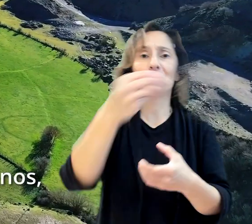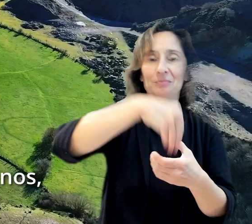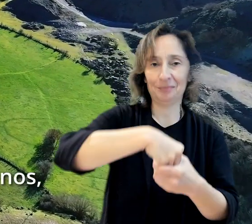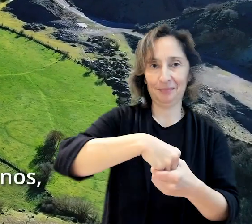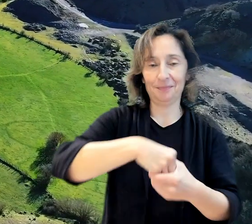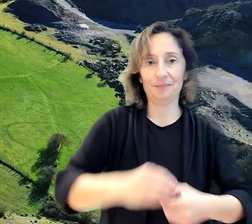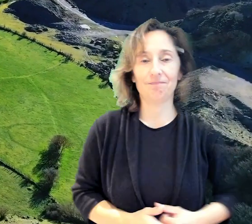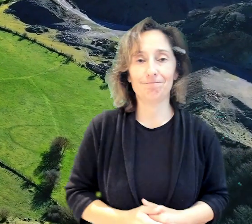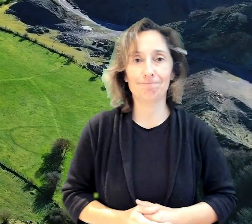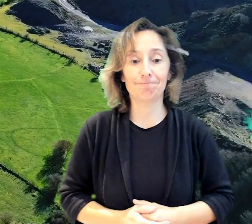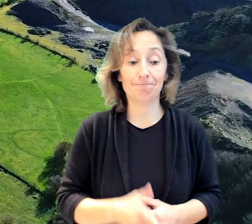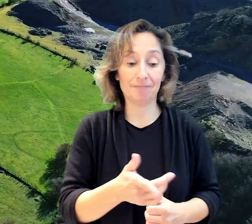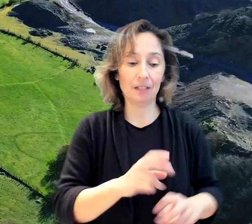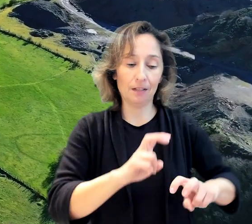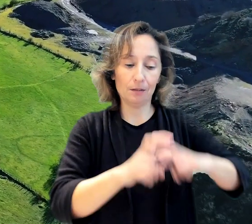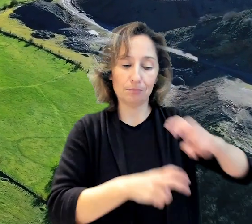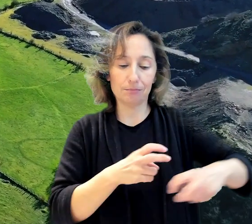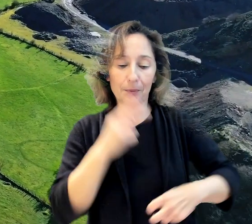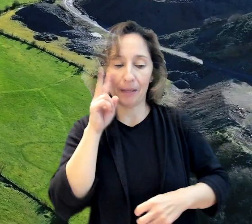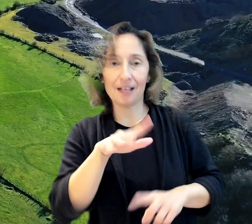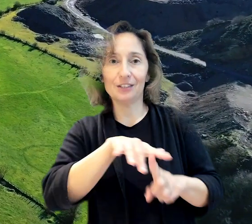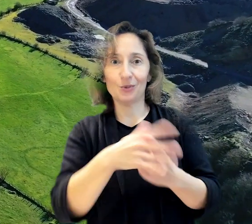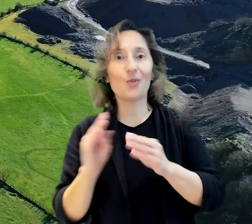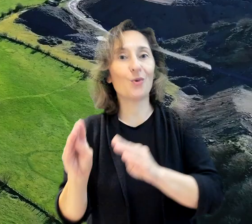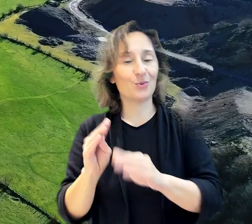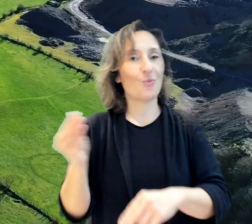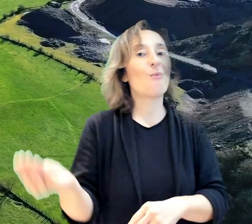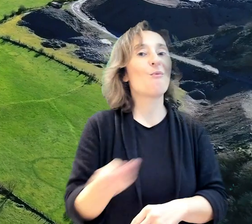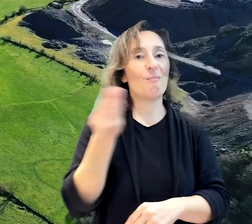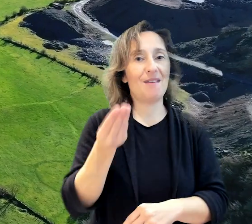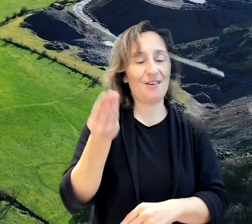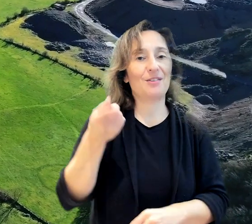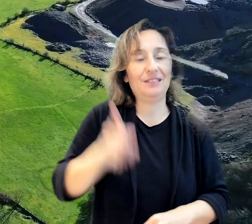sus terrenos, porque veían que con eso se mejoraba su situación.